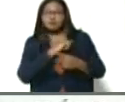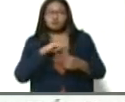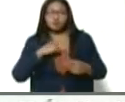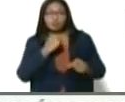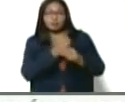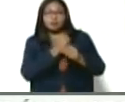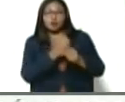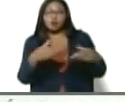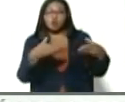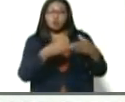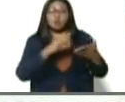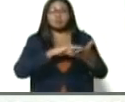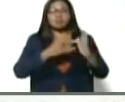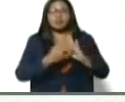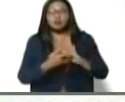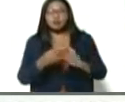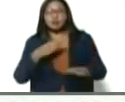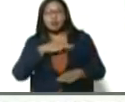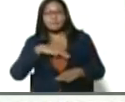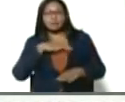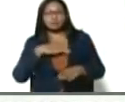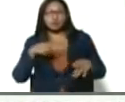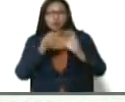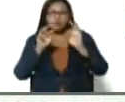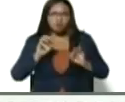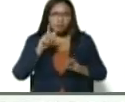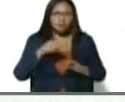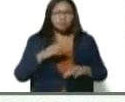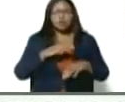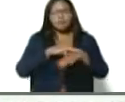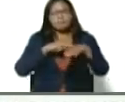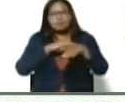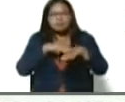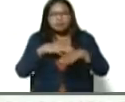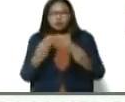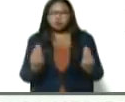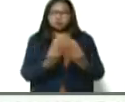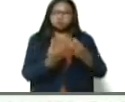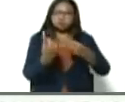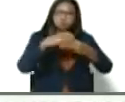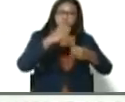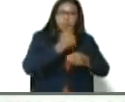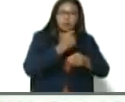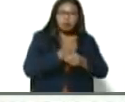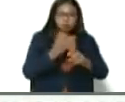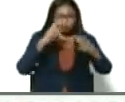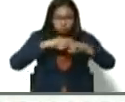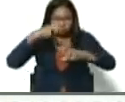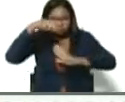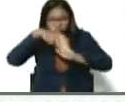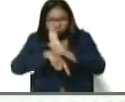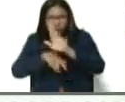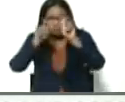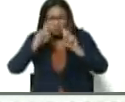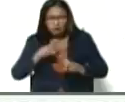los equipos técnicos de la Gran Misión, los equipos técnicos de los ministerios, y hemos venido haciendo aportes y revisiones permanentes.